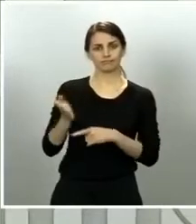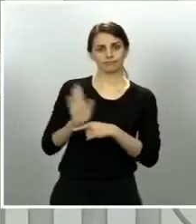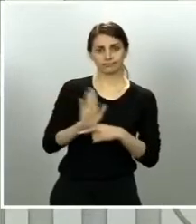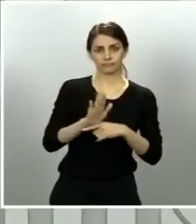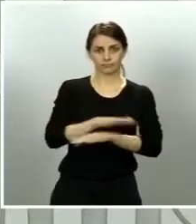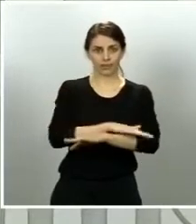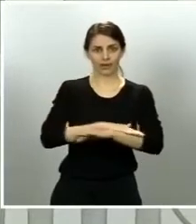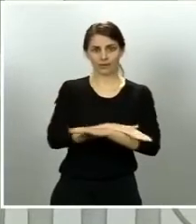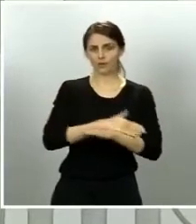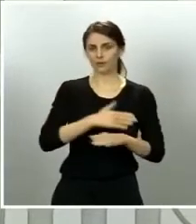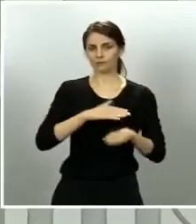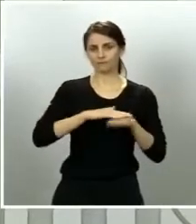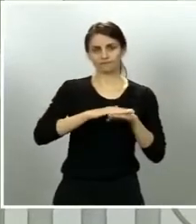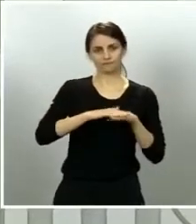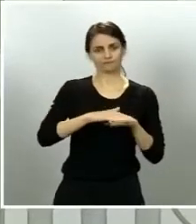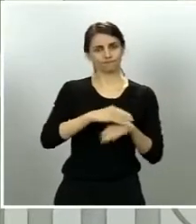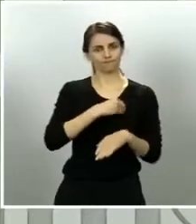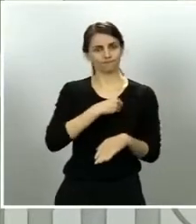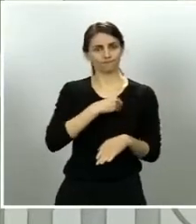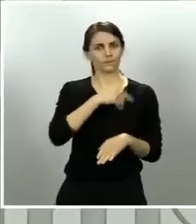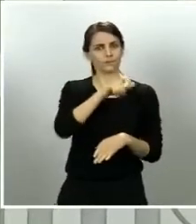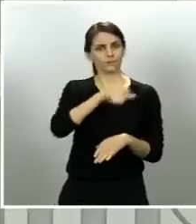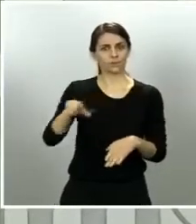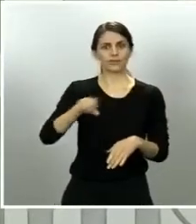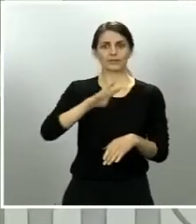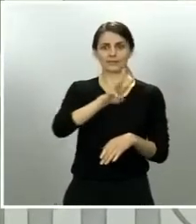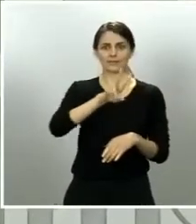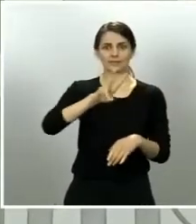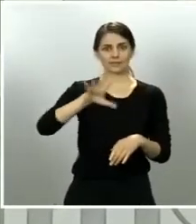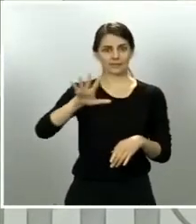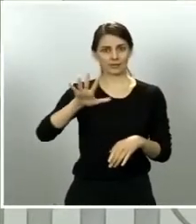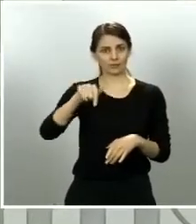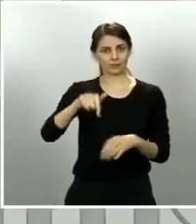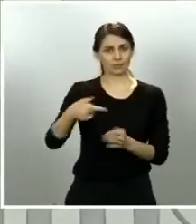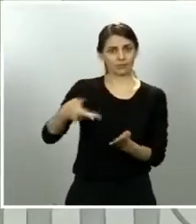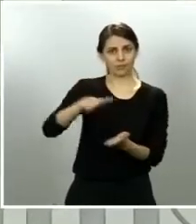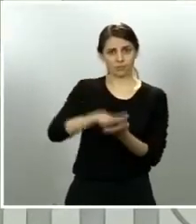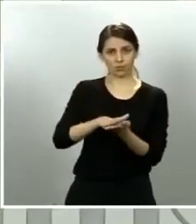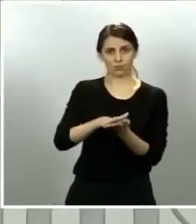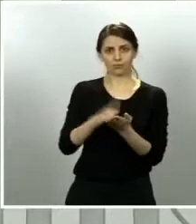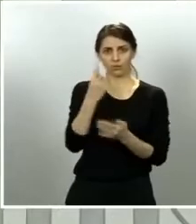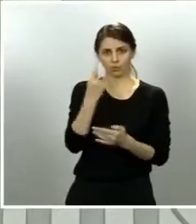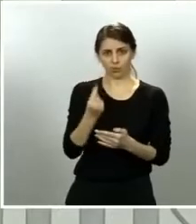allegados de las 325 personas que han fallecido en las últimas 24 horas.